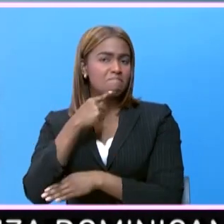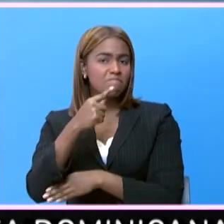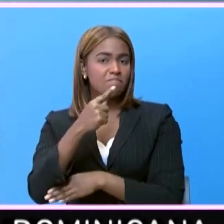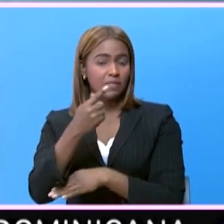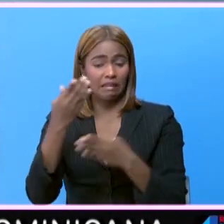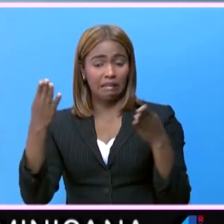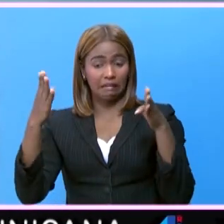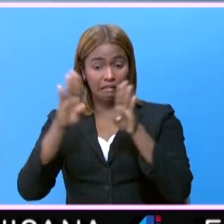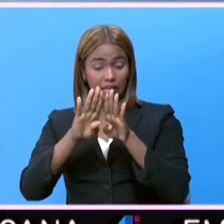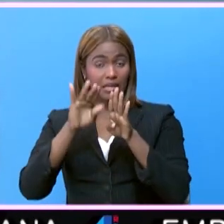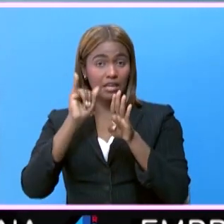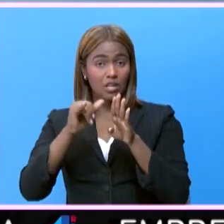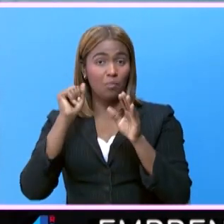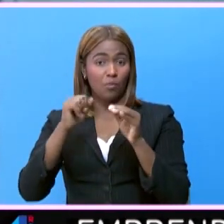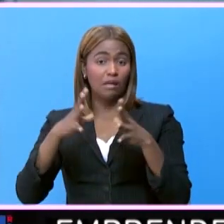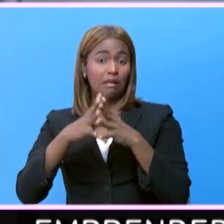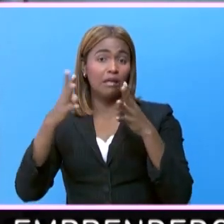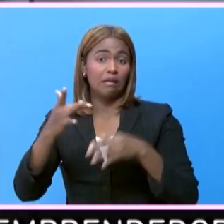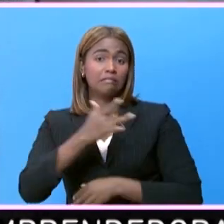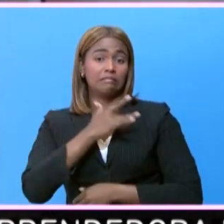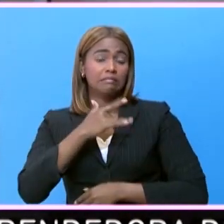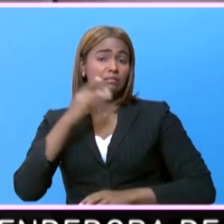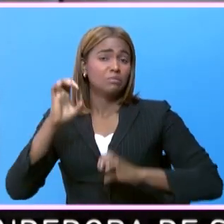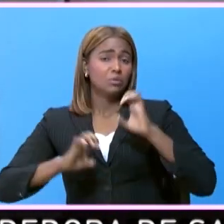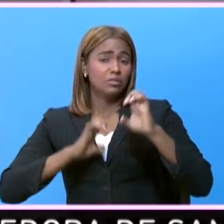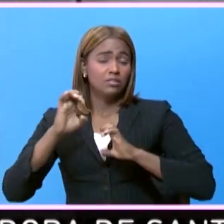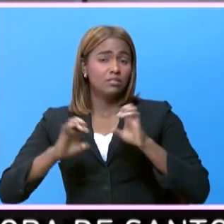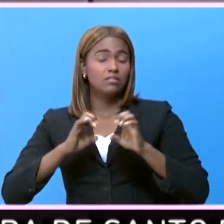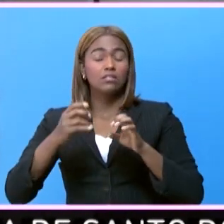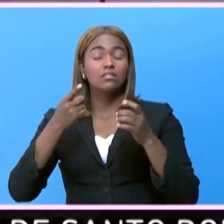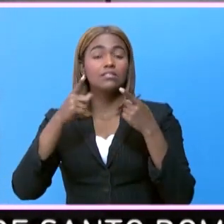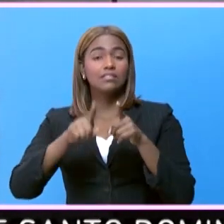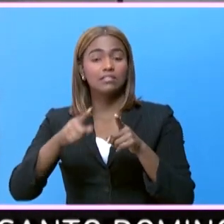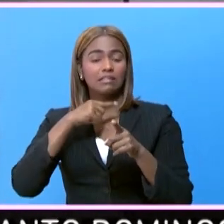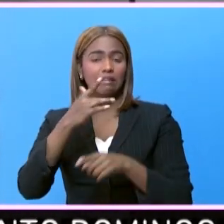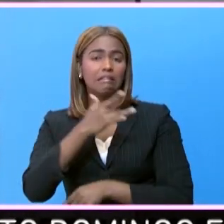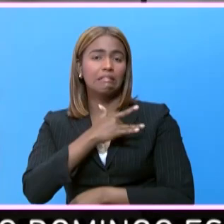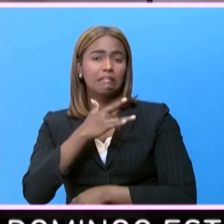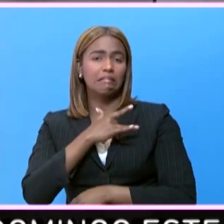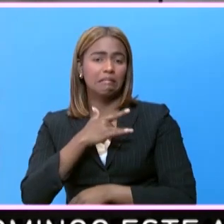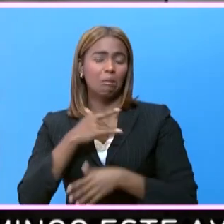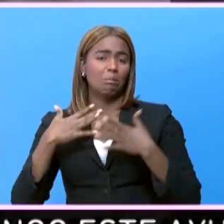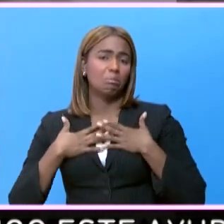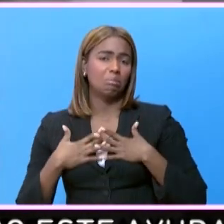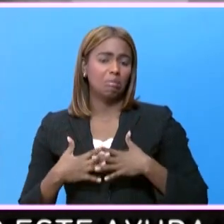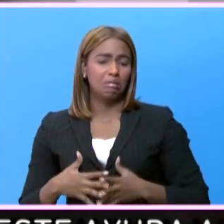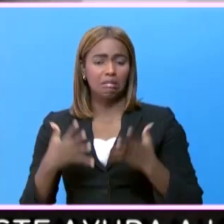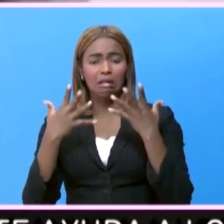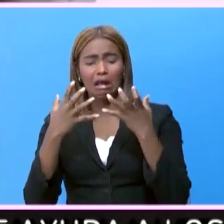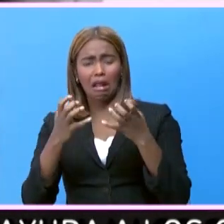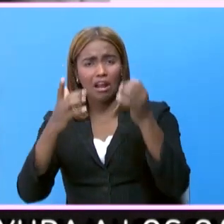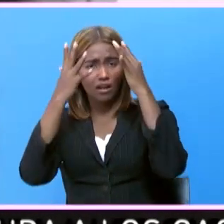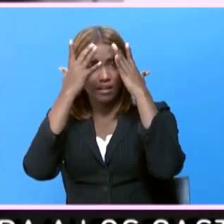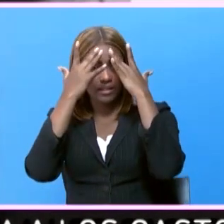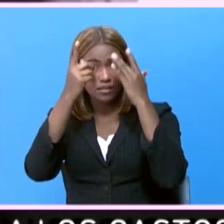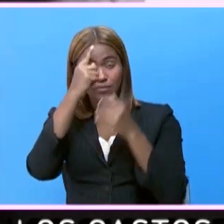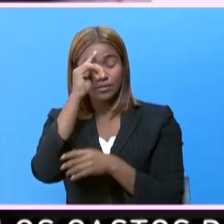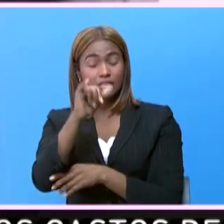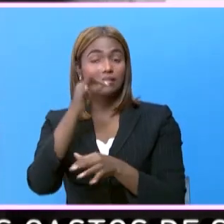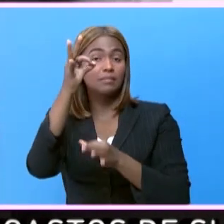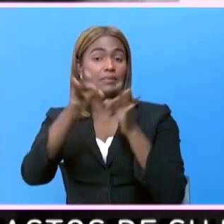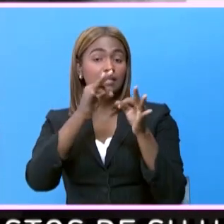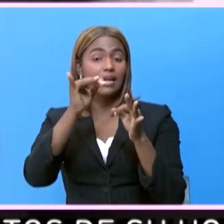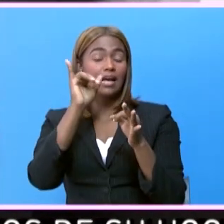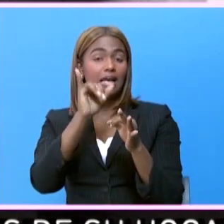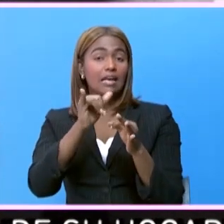encierro puede ocasionar alta sensibilidad emocional, detonando estados de irritabilidad, ansiedad y estrés, por lo que explica